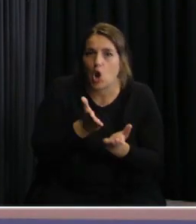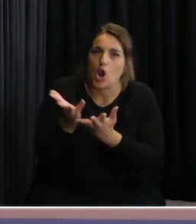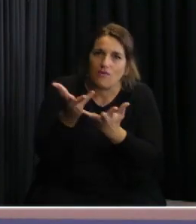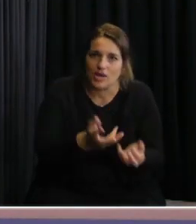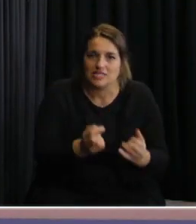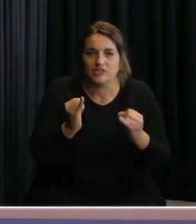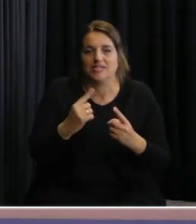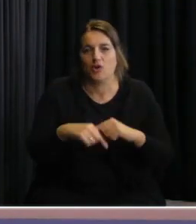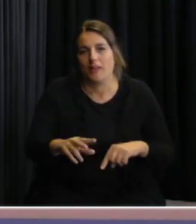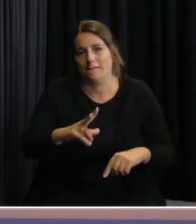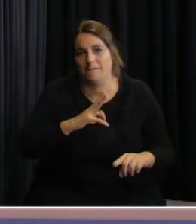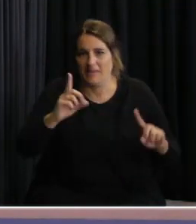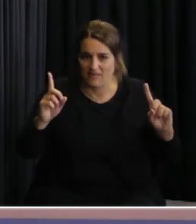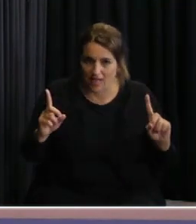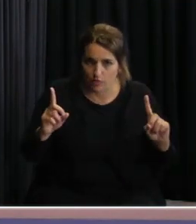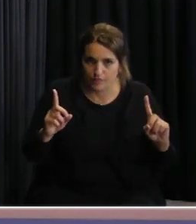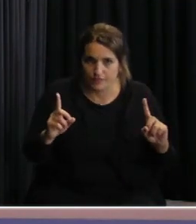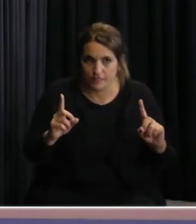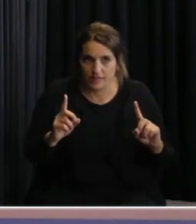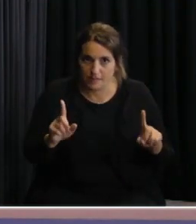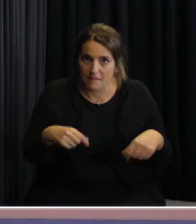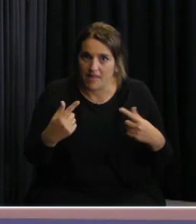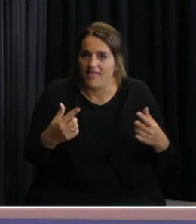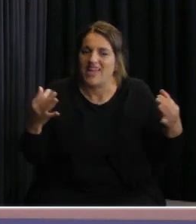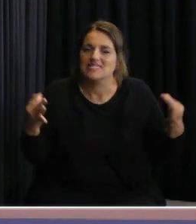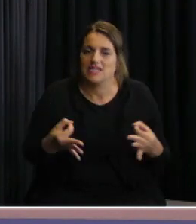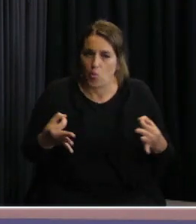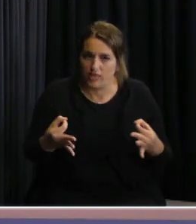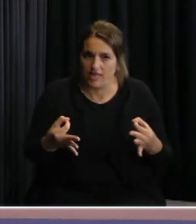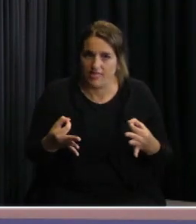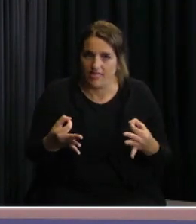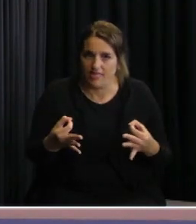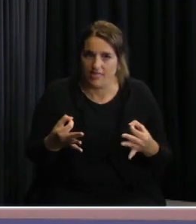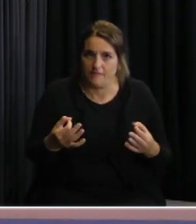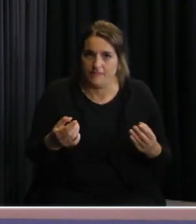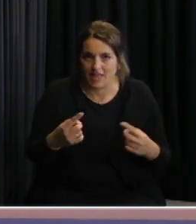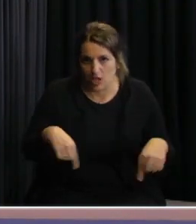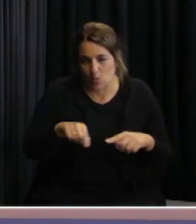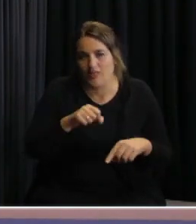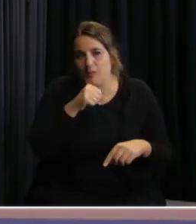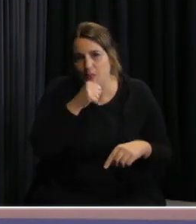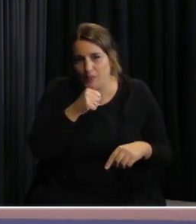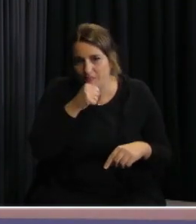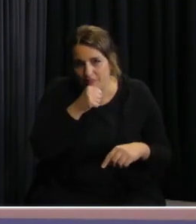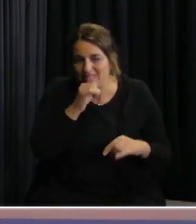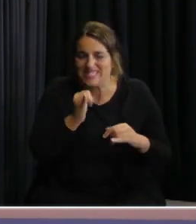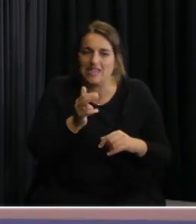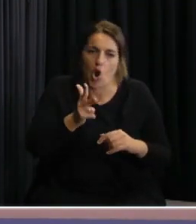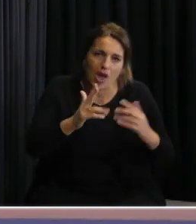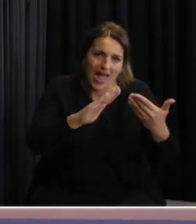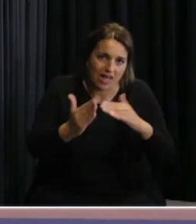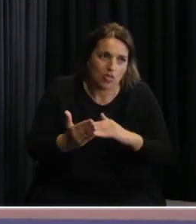institucionalidad privada para darle garantías a nuestros viejitos, a los adultos mayores,